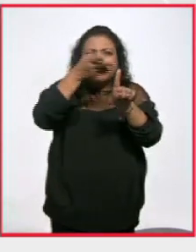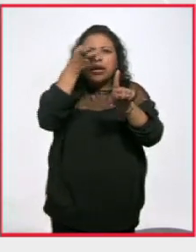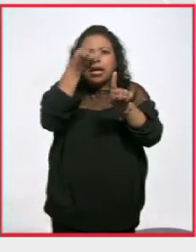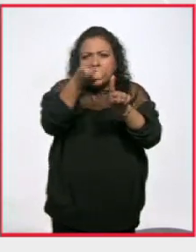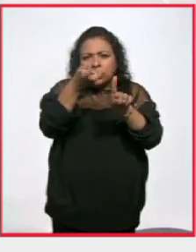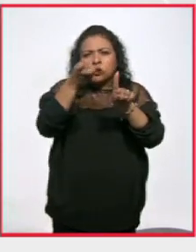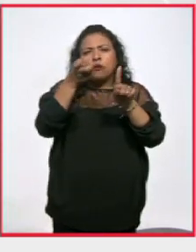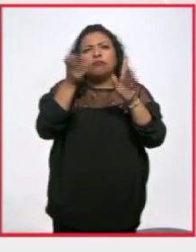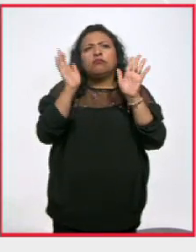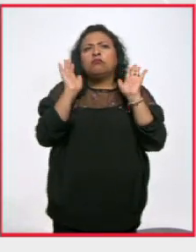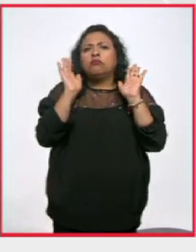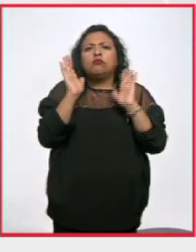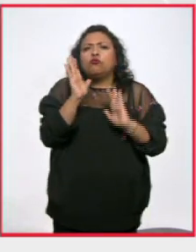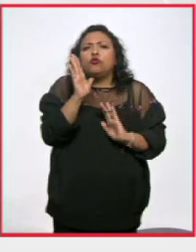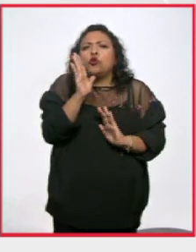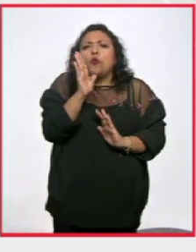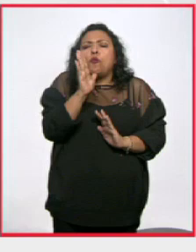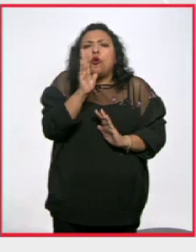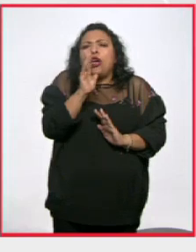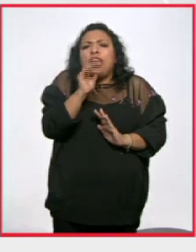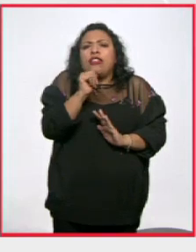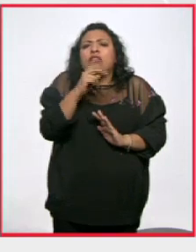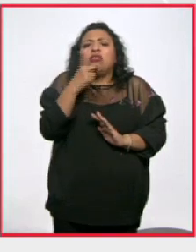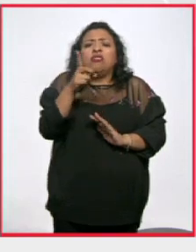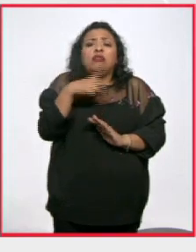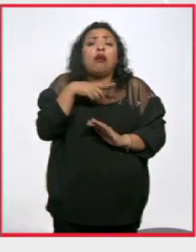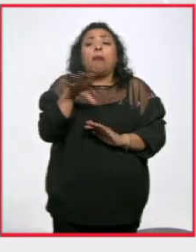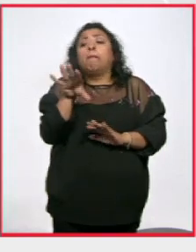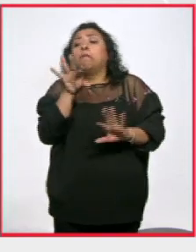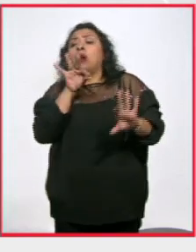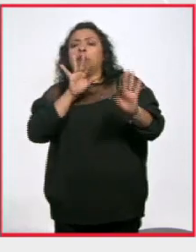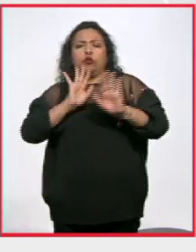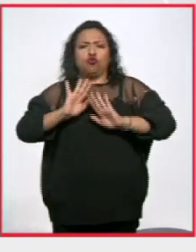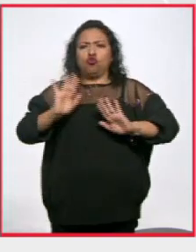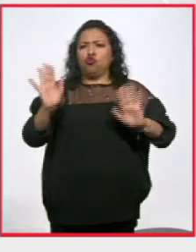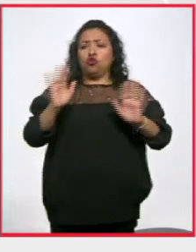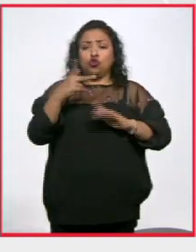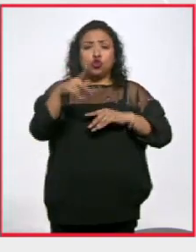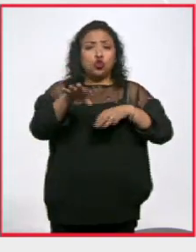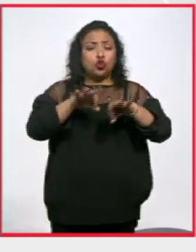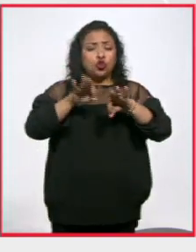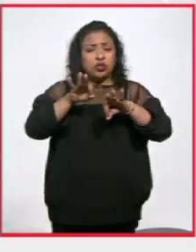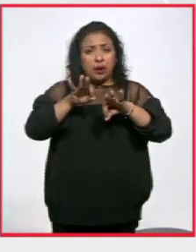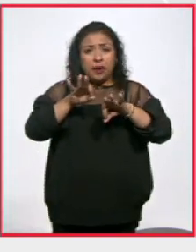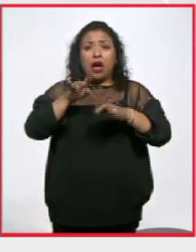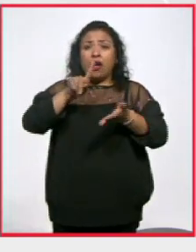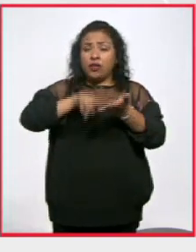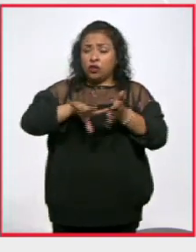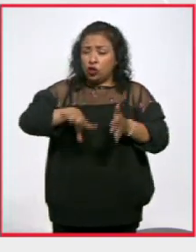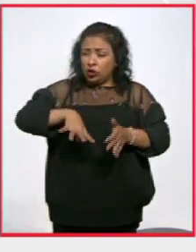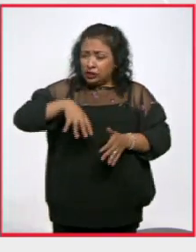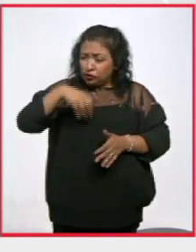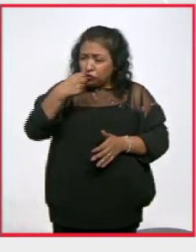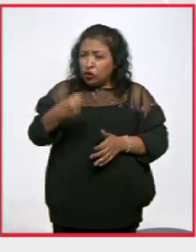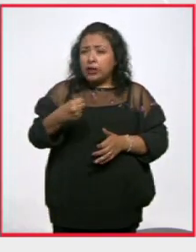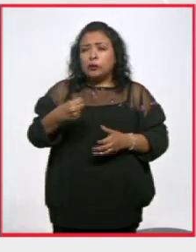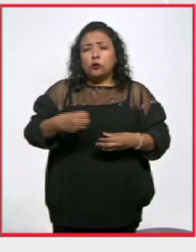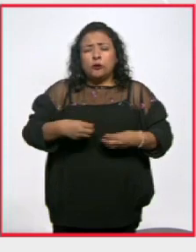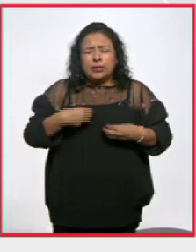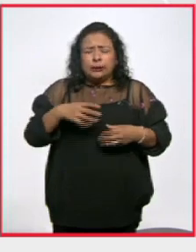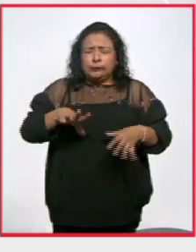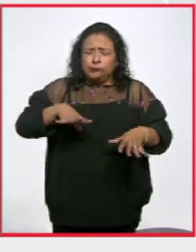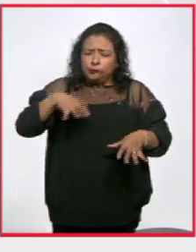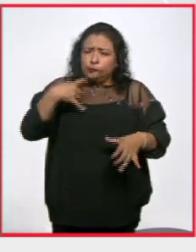no pueden ser considerados elitistas su labor conlleva un esfuerzo extenuante de vida